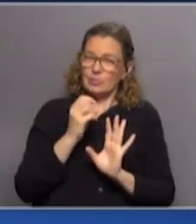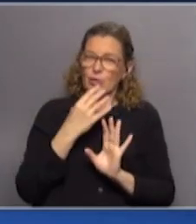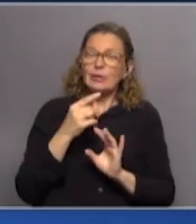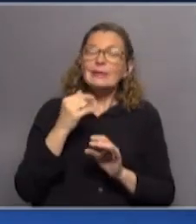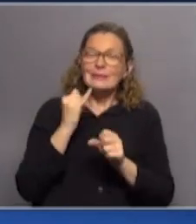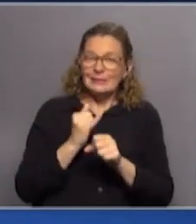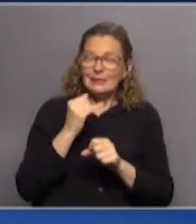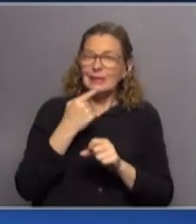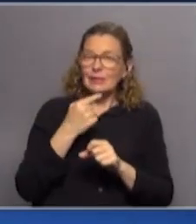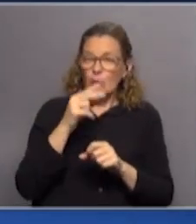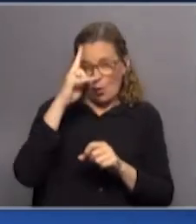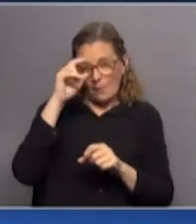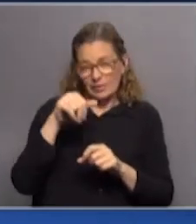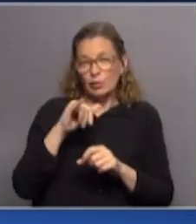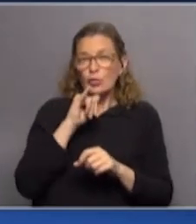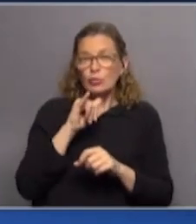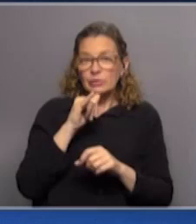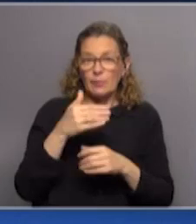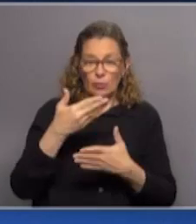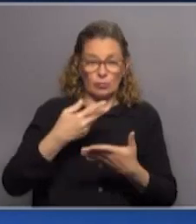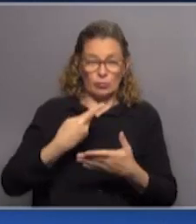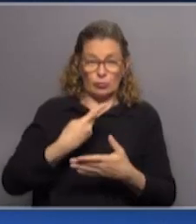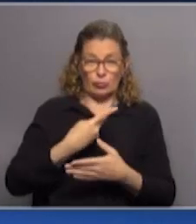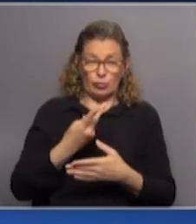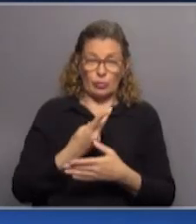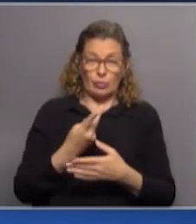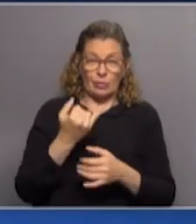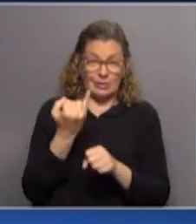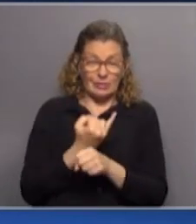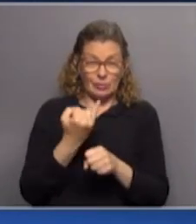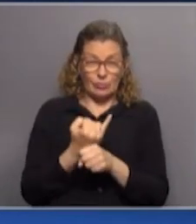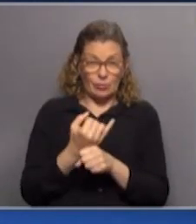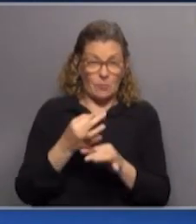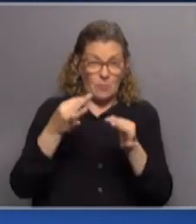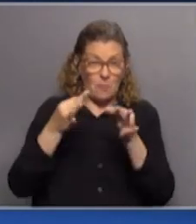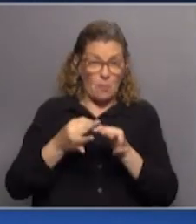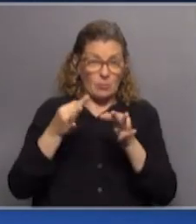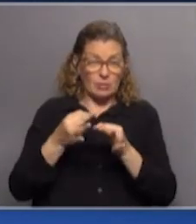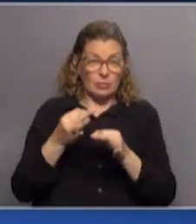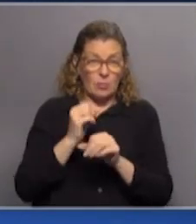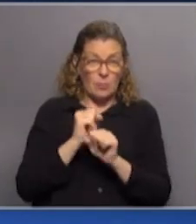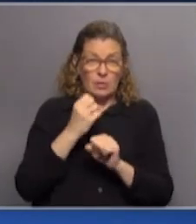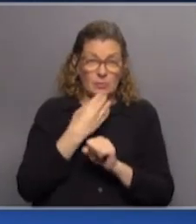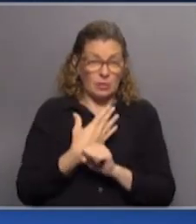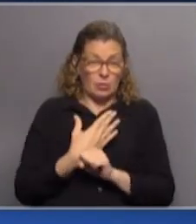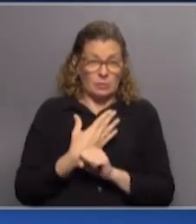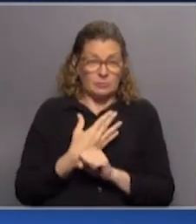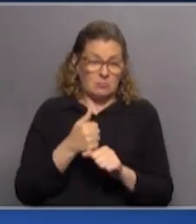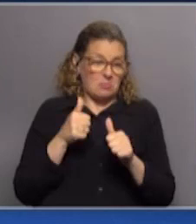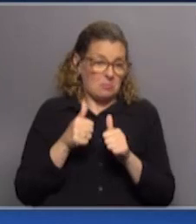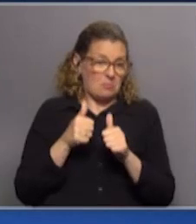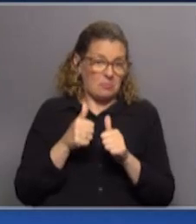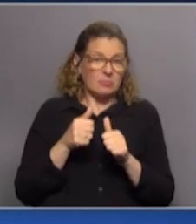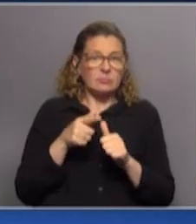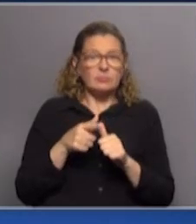opinamos sobre y contamos nuestra relación, nuestra relación con la institución es excelente, no puede ser mejor y no